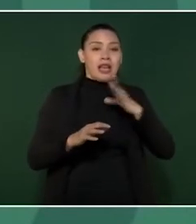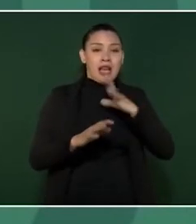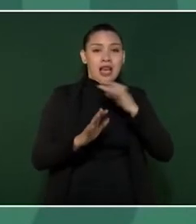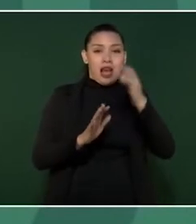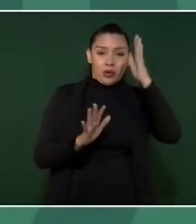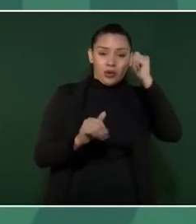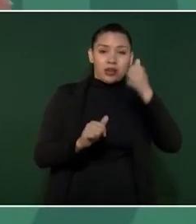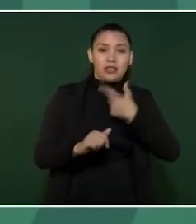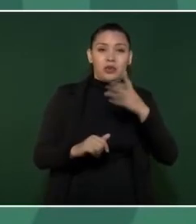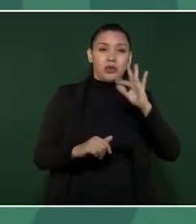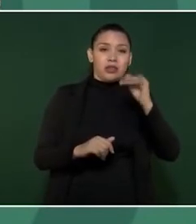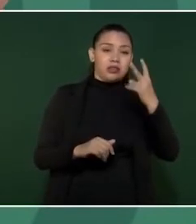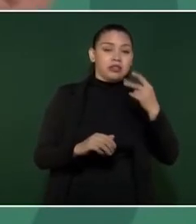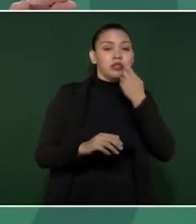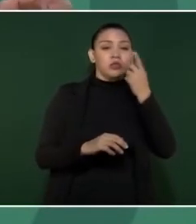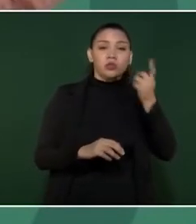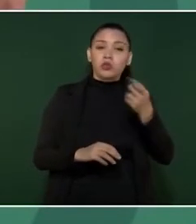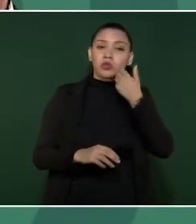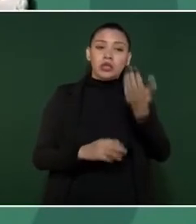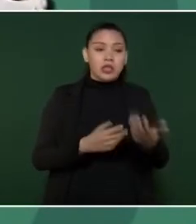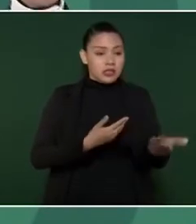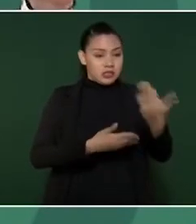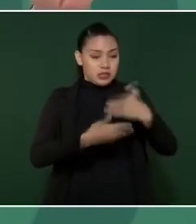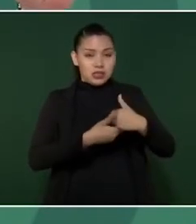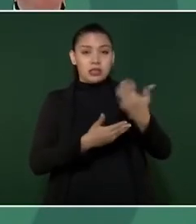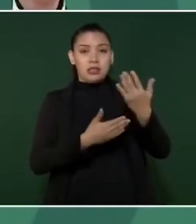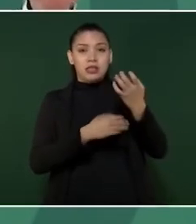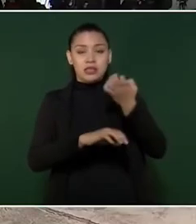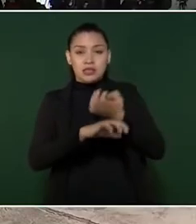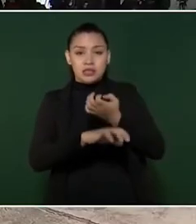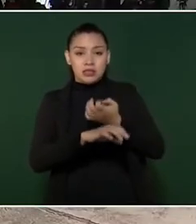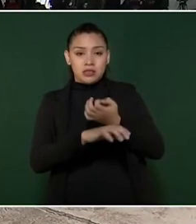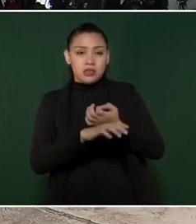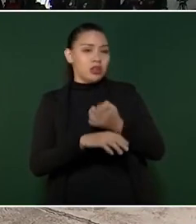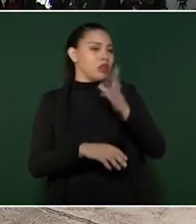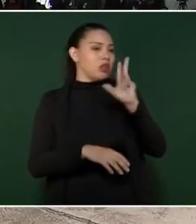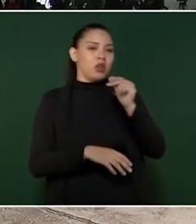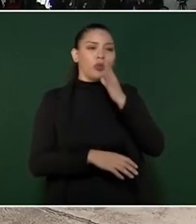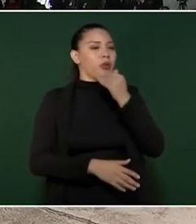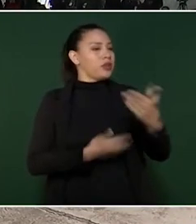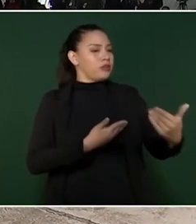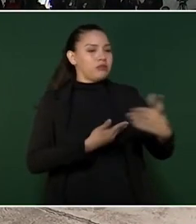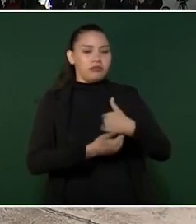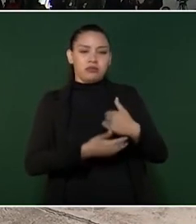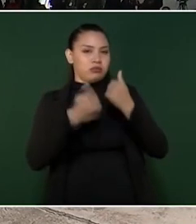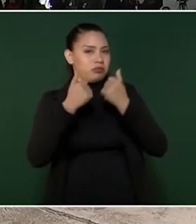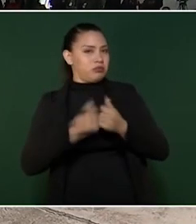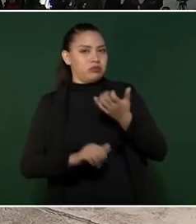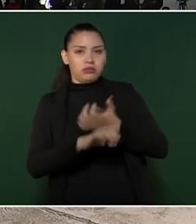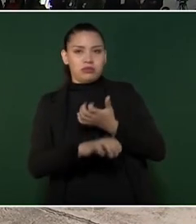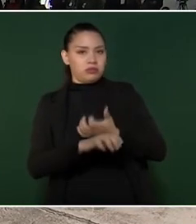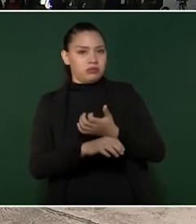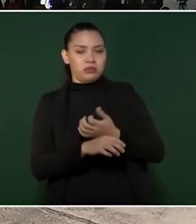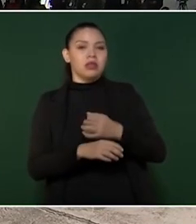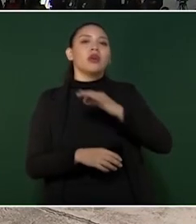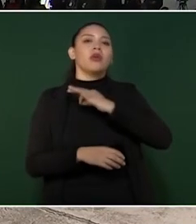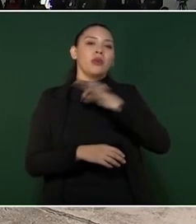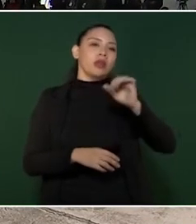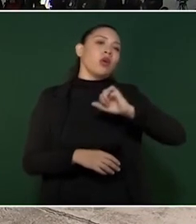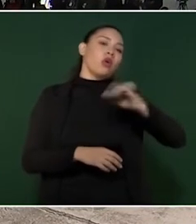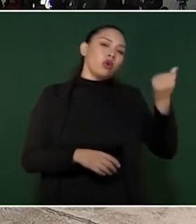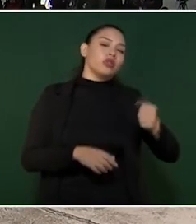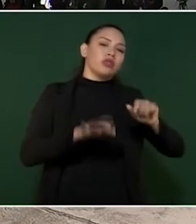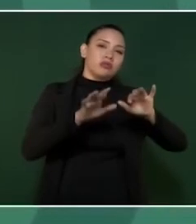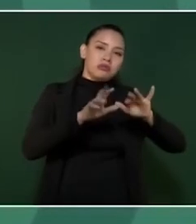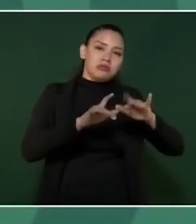Si haces tu procedimiento de acuerdo a las nuevas visas que acabo de describir, humanitarias, que es en línea, sí puedes tener,